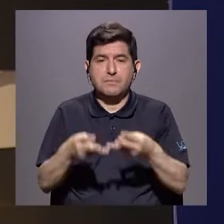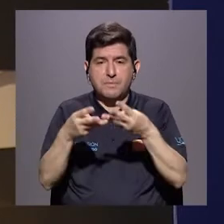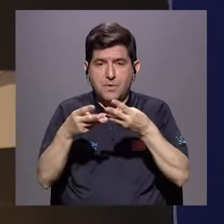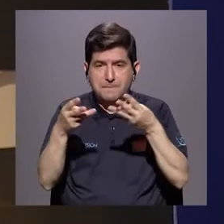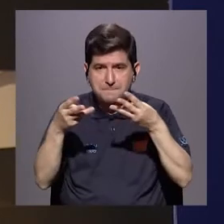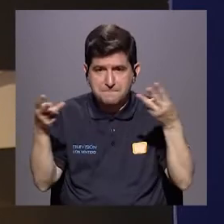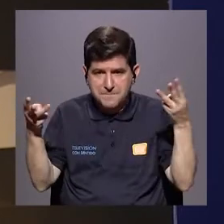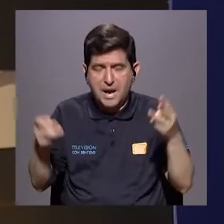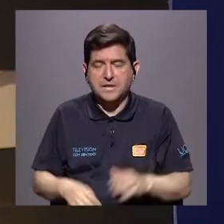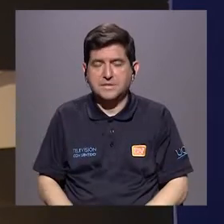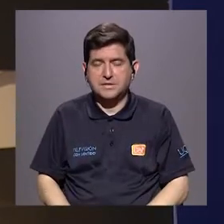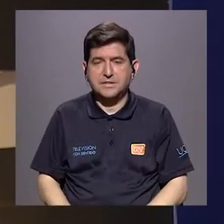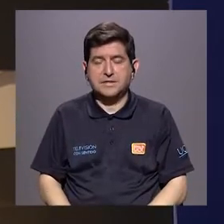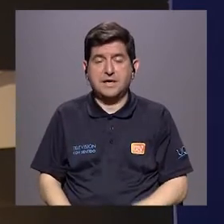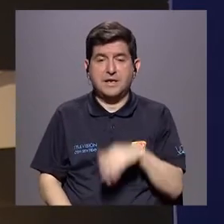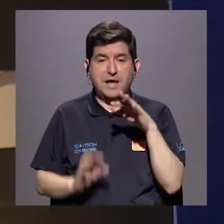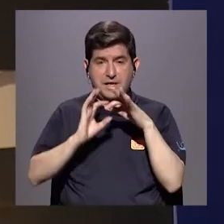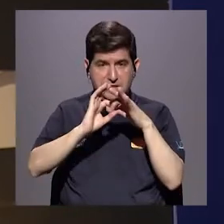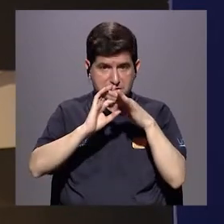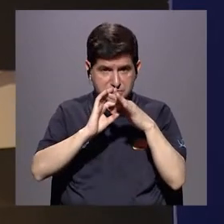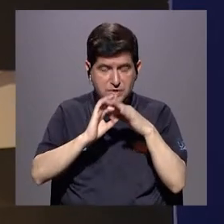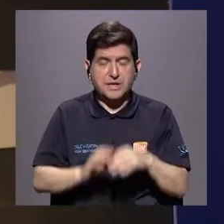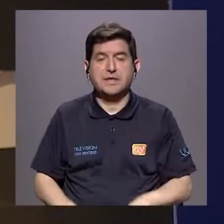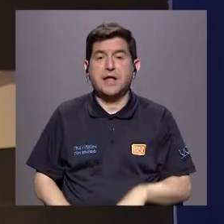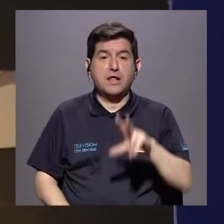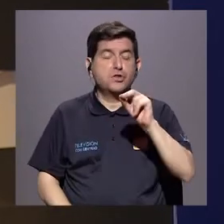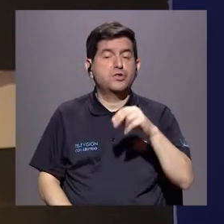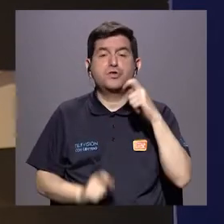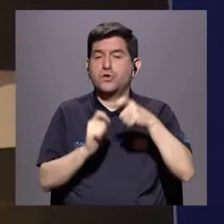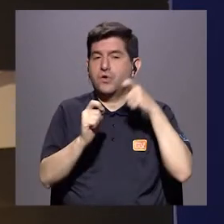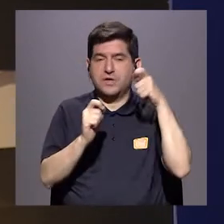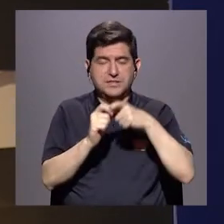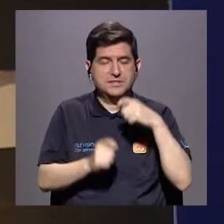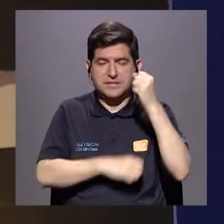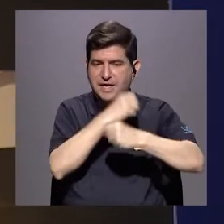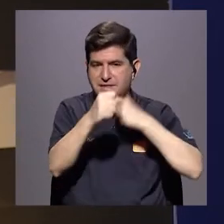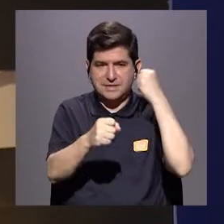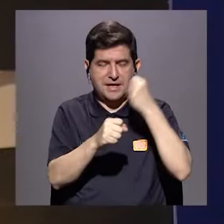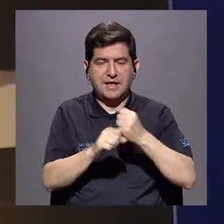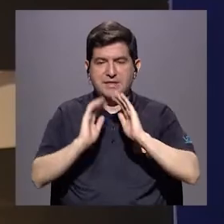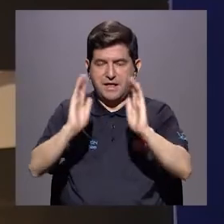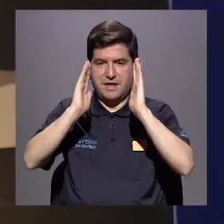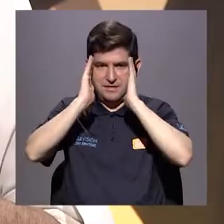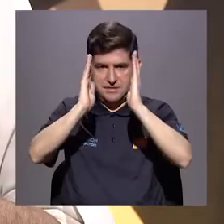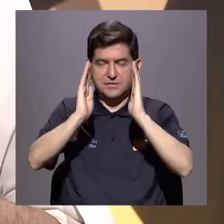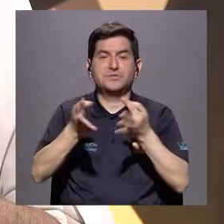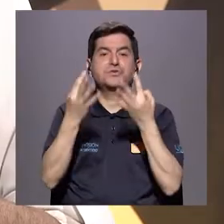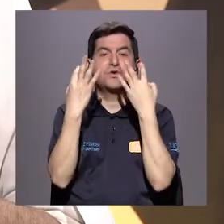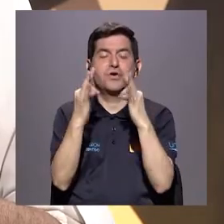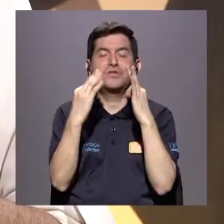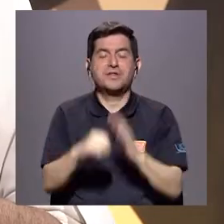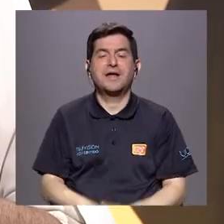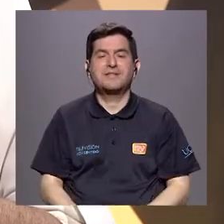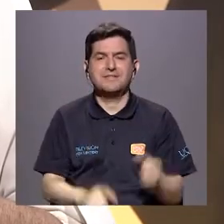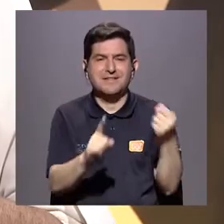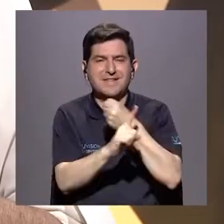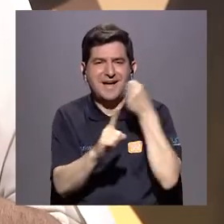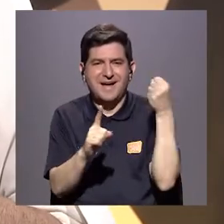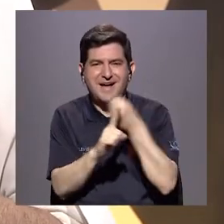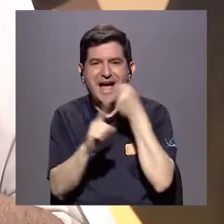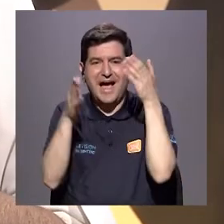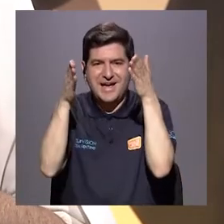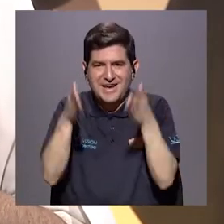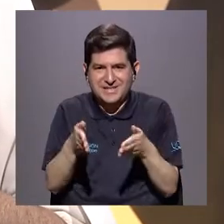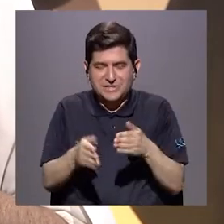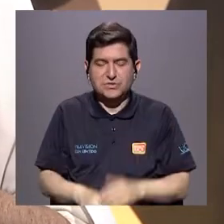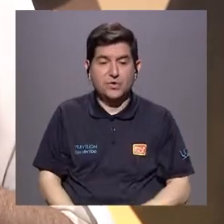sexual que no sea propio para la edad del niño. Porque lo que busca el agresor sexual es